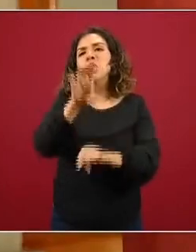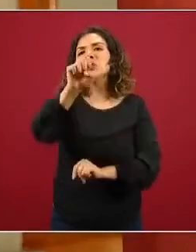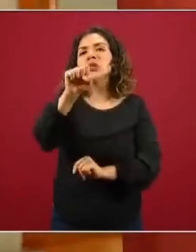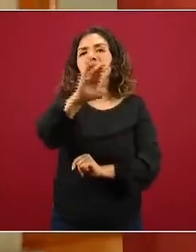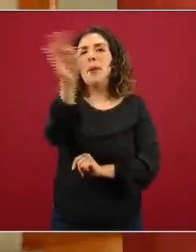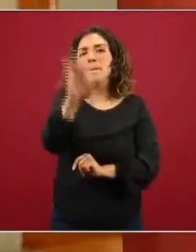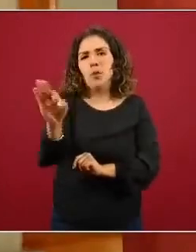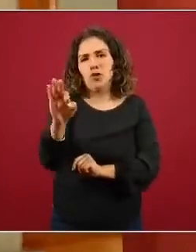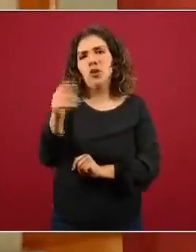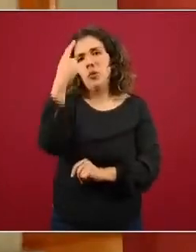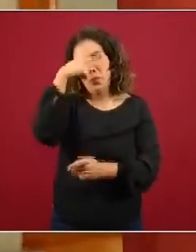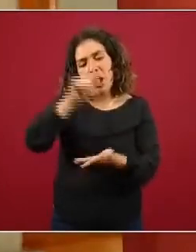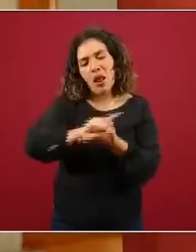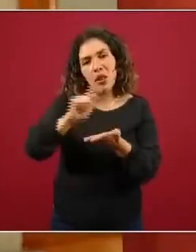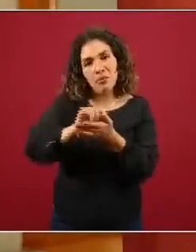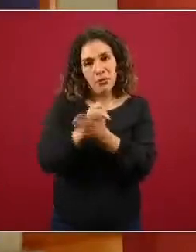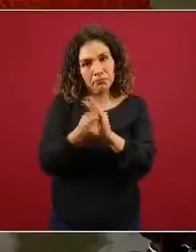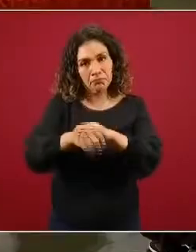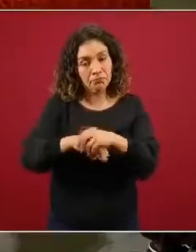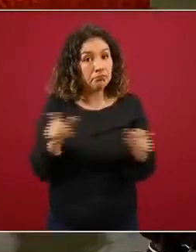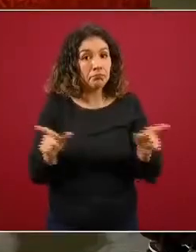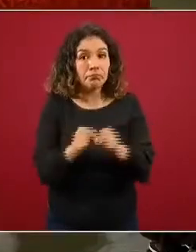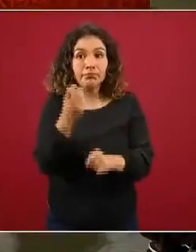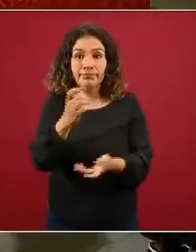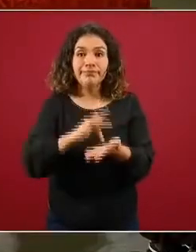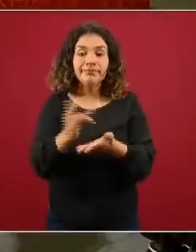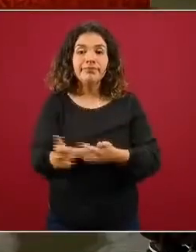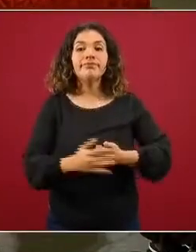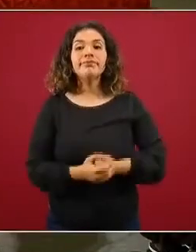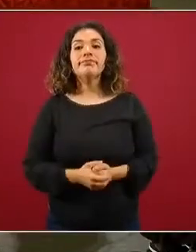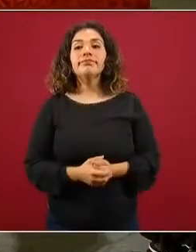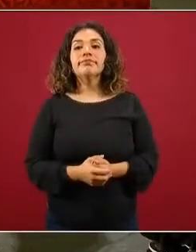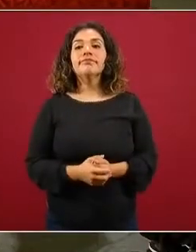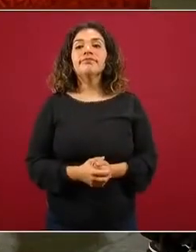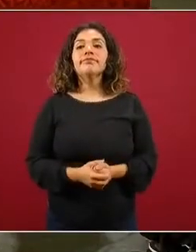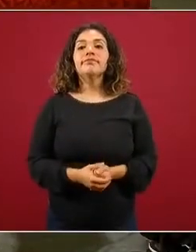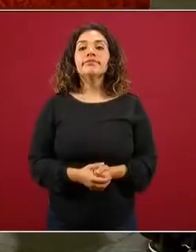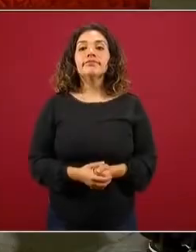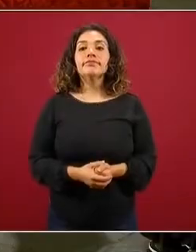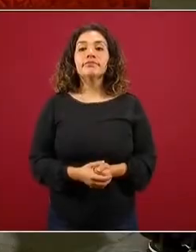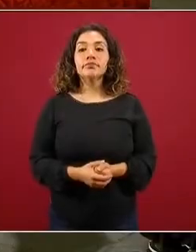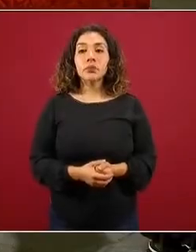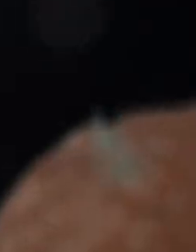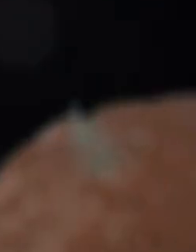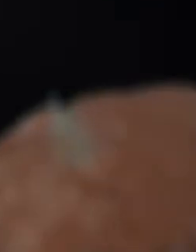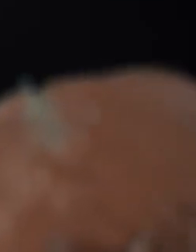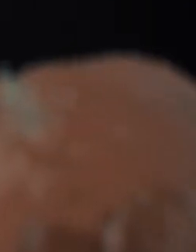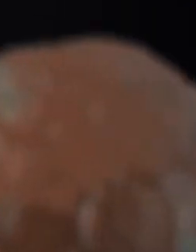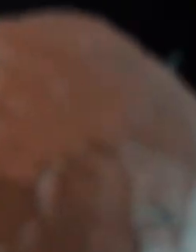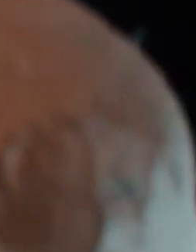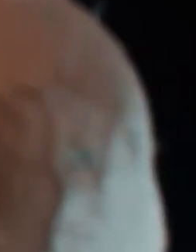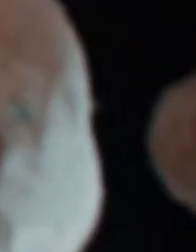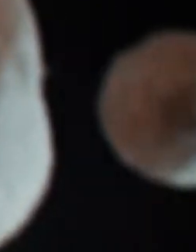60 por ciento de concentración. Muchísimas gracias. Gracias, doctor Ricardo Cortés.